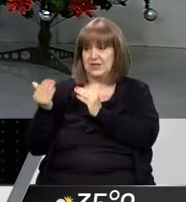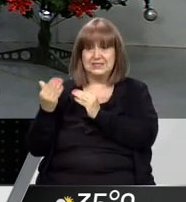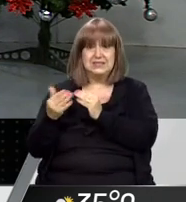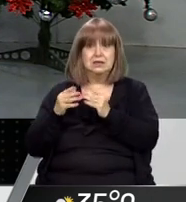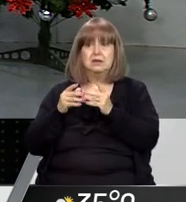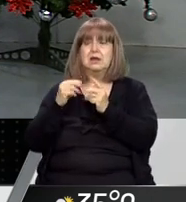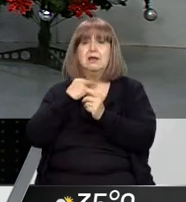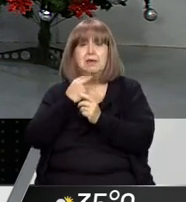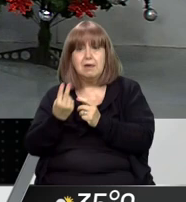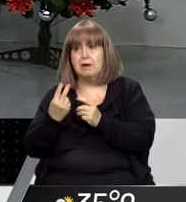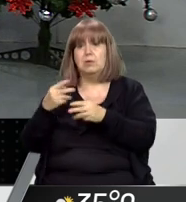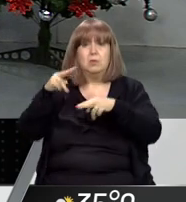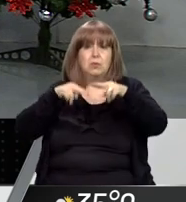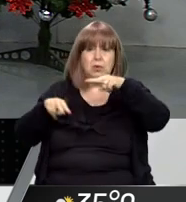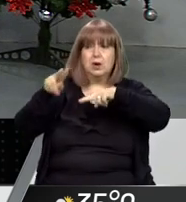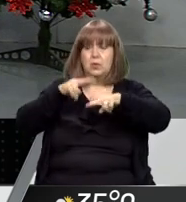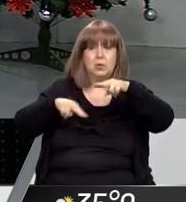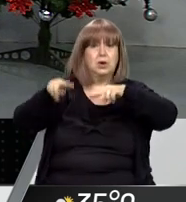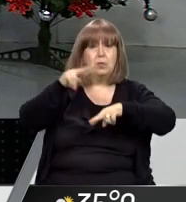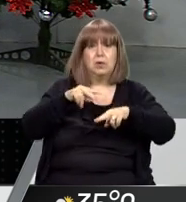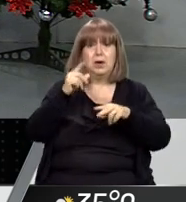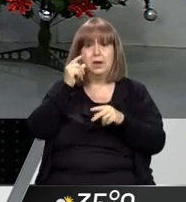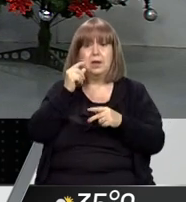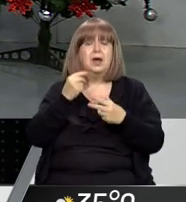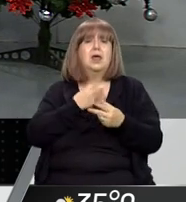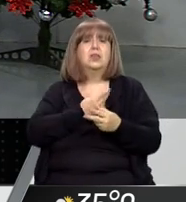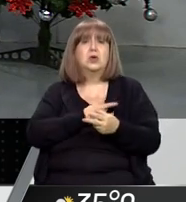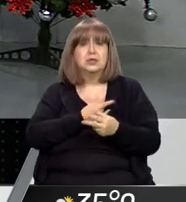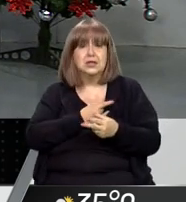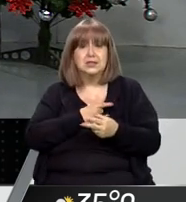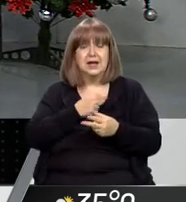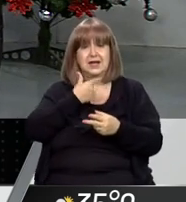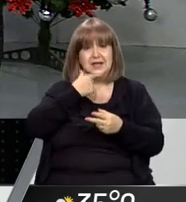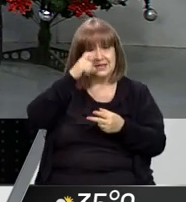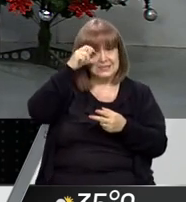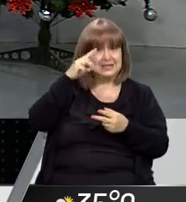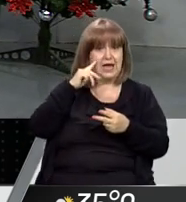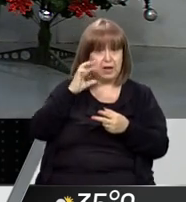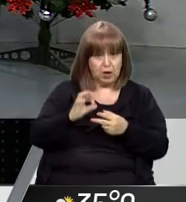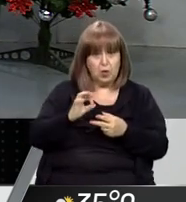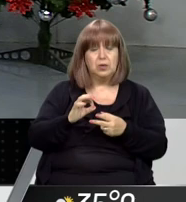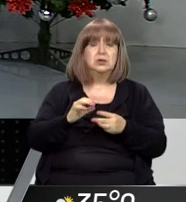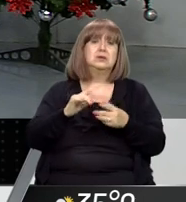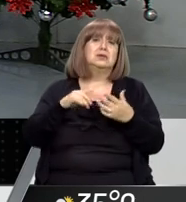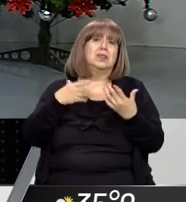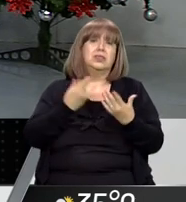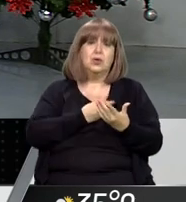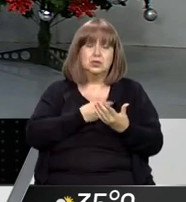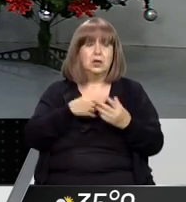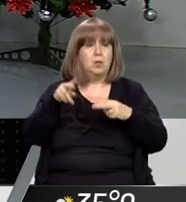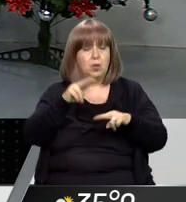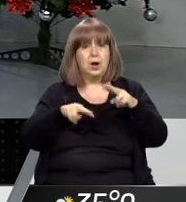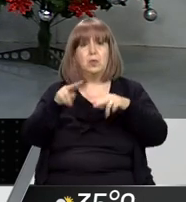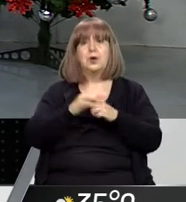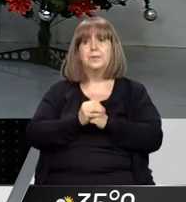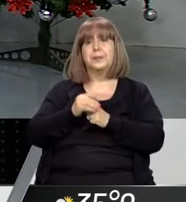los hijos, a tener alguna pista, a encontrarlo. No, ¿y cómo se organizaron para hacer también marchas, para tratar de visibilizar esto? Cómo